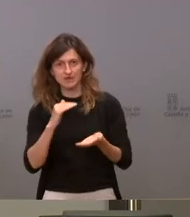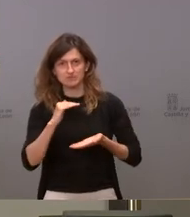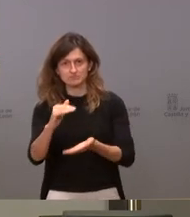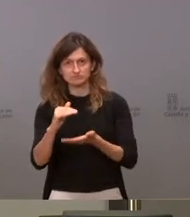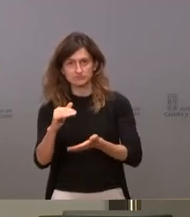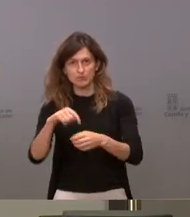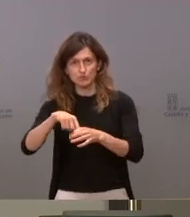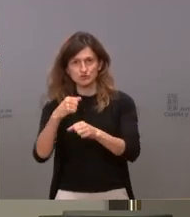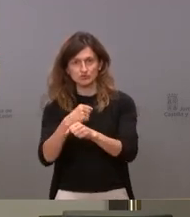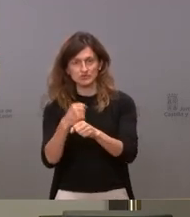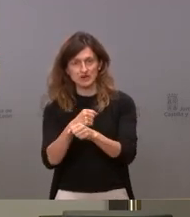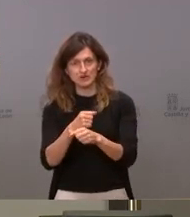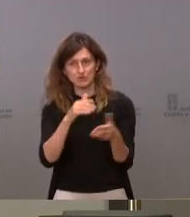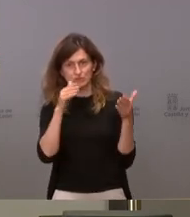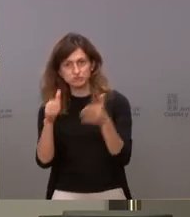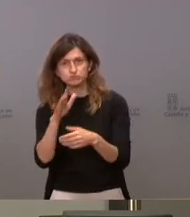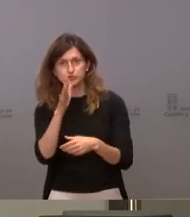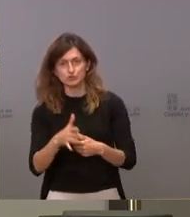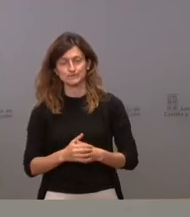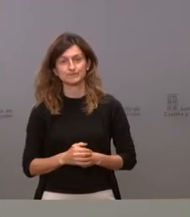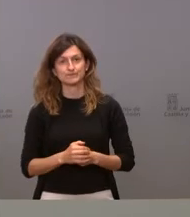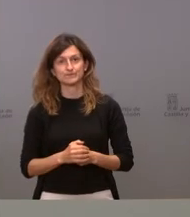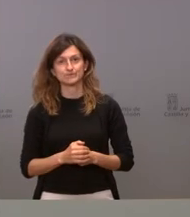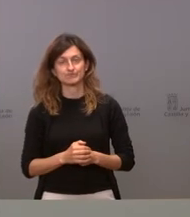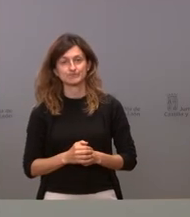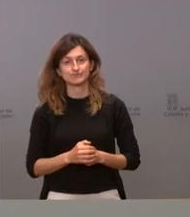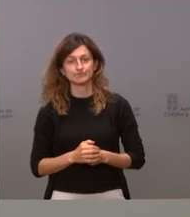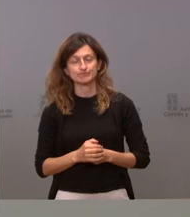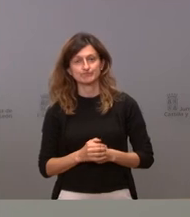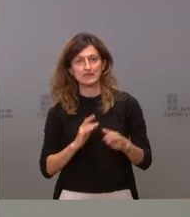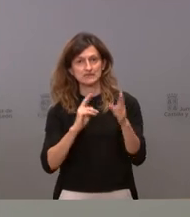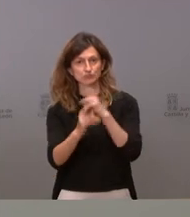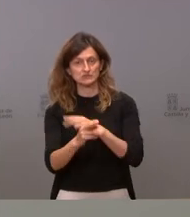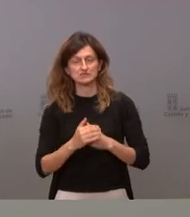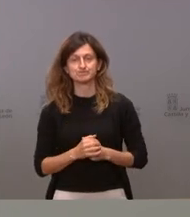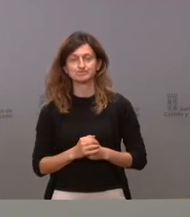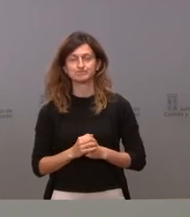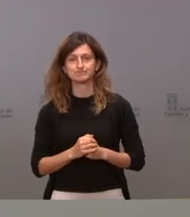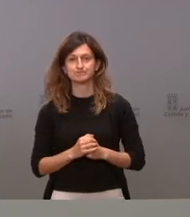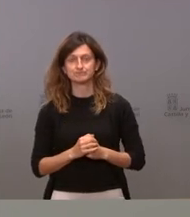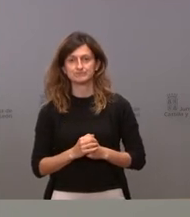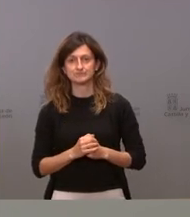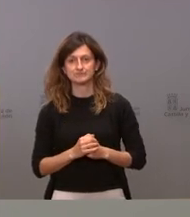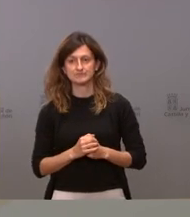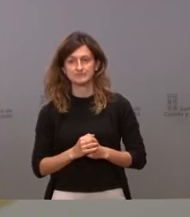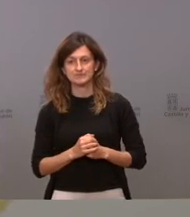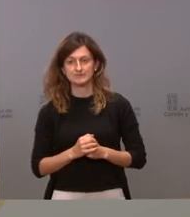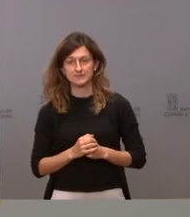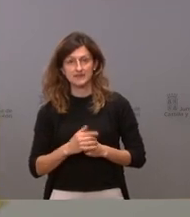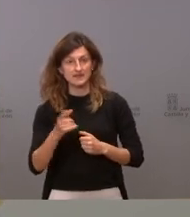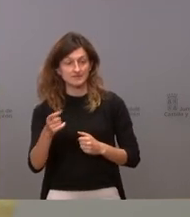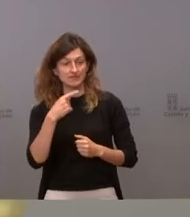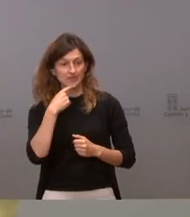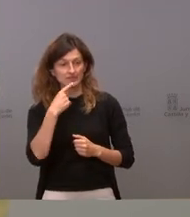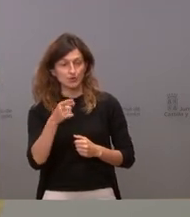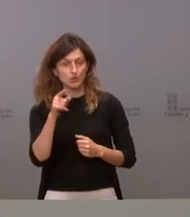su puesto de trabajo gracias bueno es decir que es agradecer la generosidad con